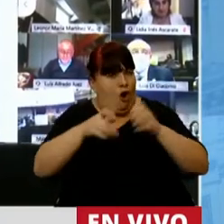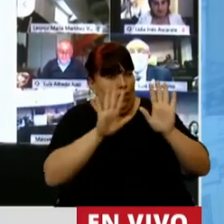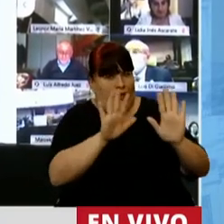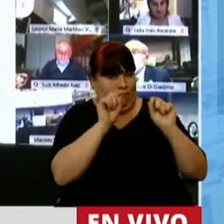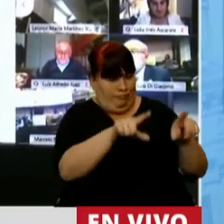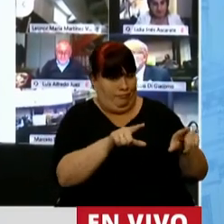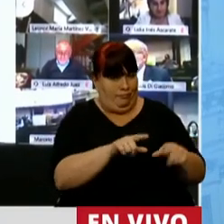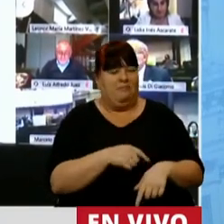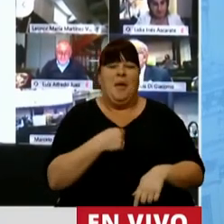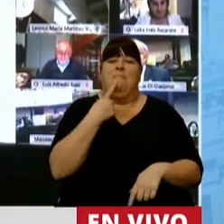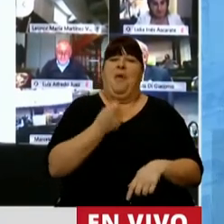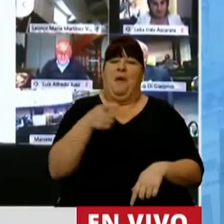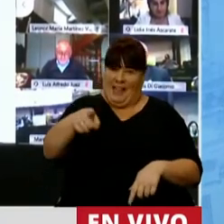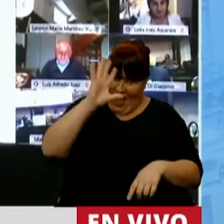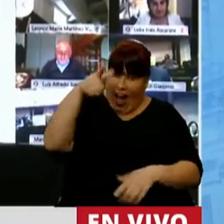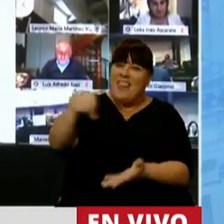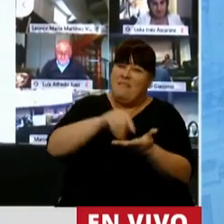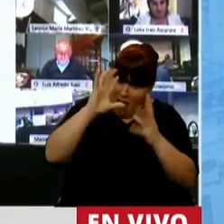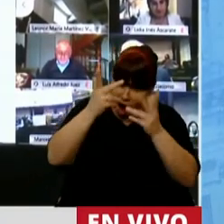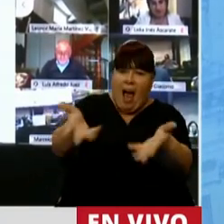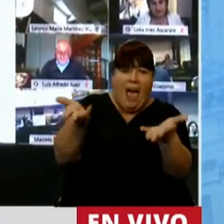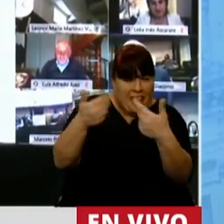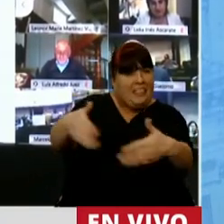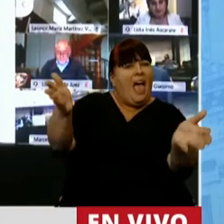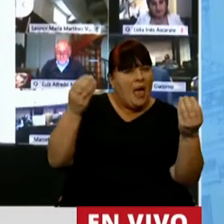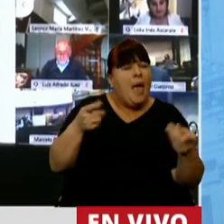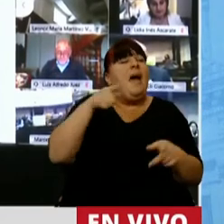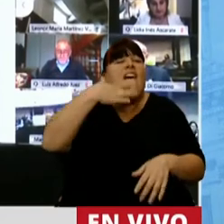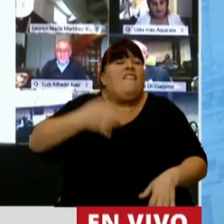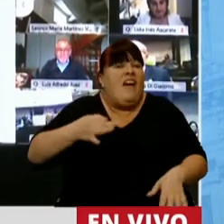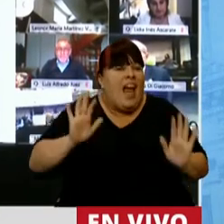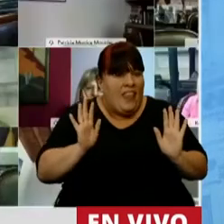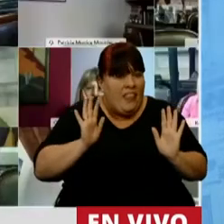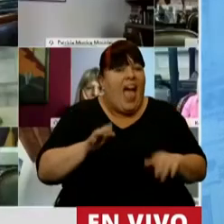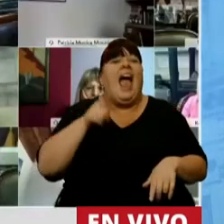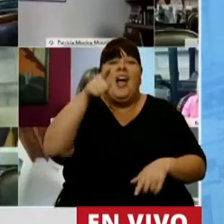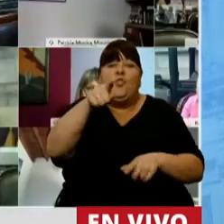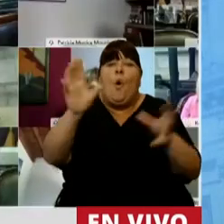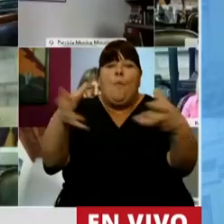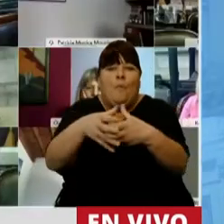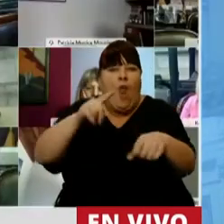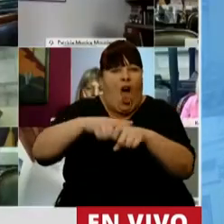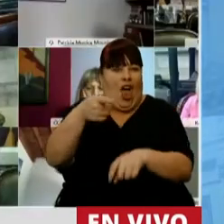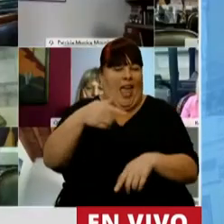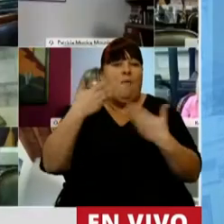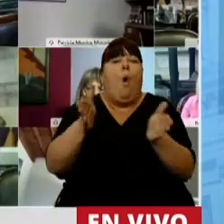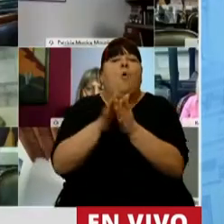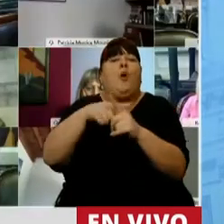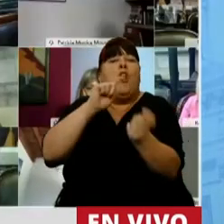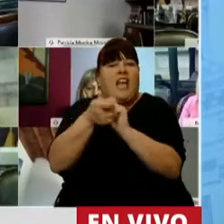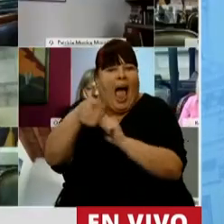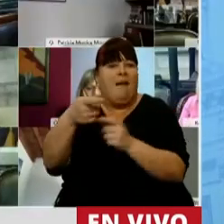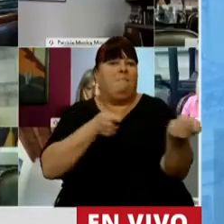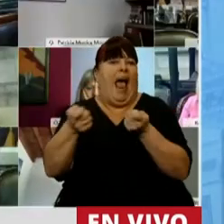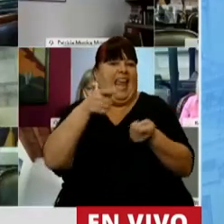correspondan. Veo que se me enoja diputada enojesé pero esa es la verdad y es su interbloque y es junto por el cambio por